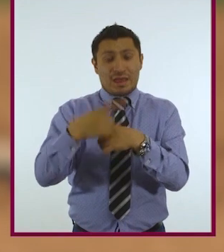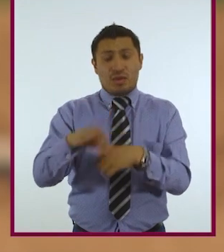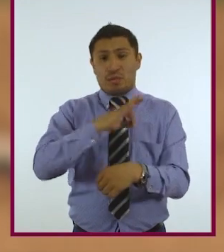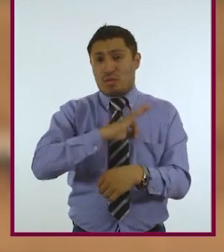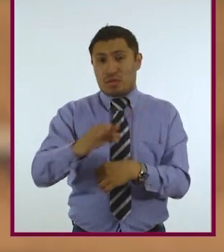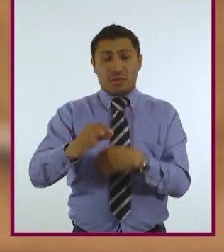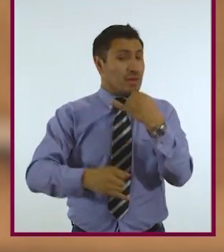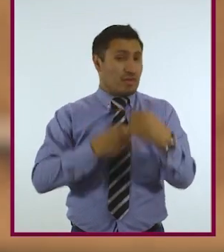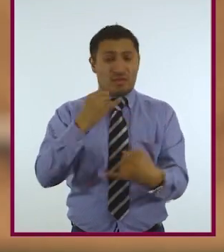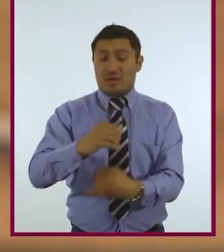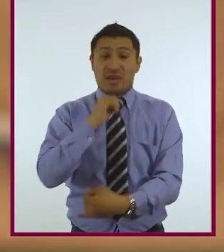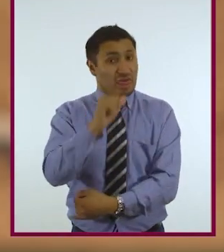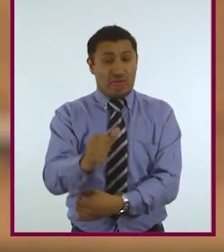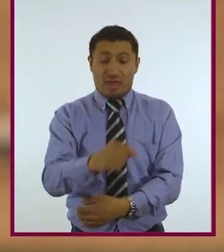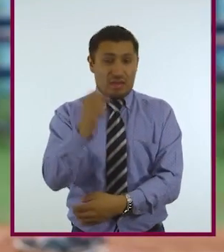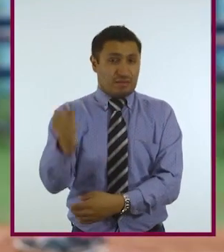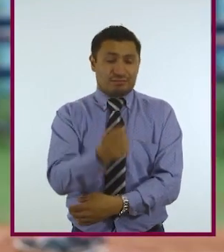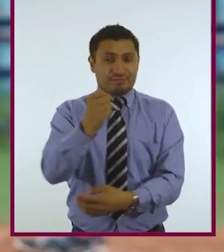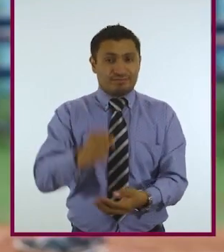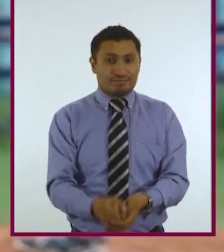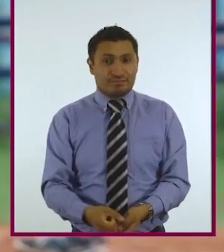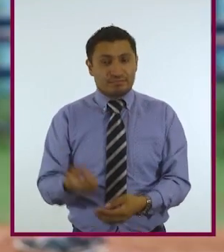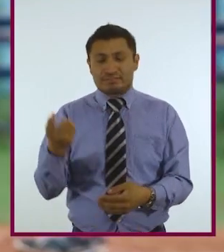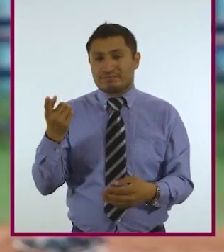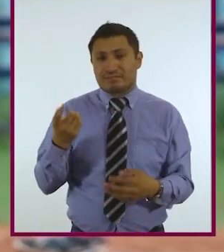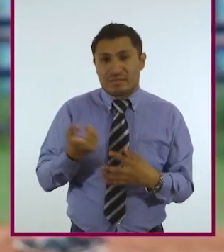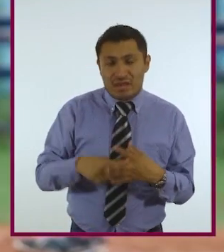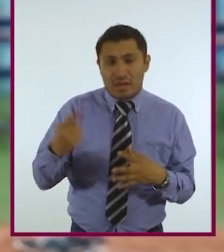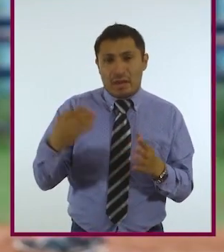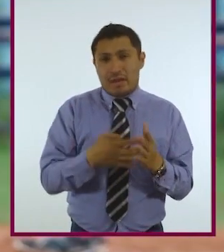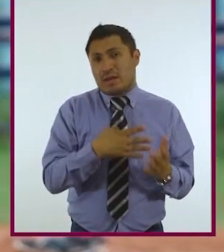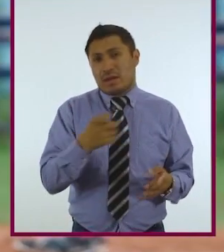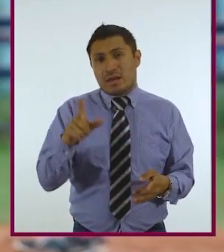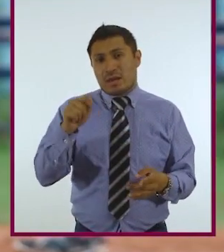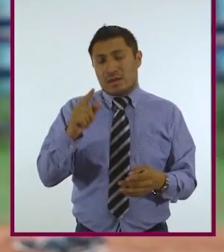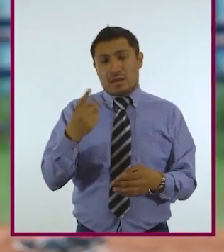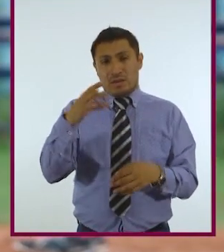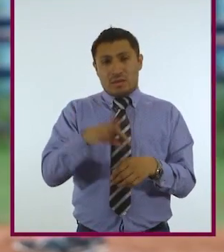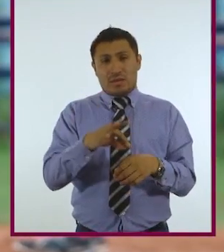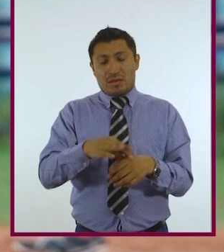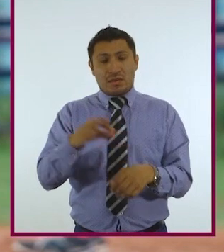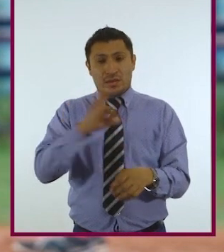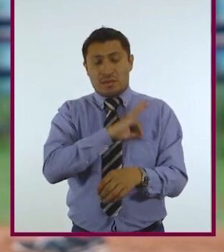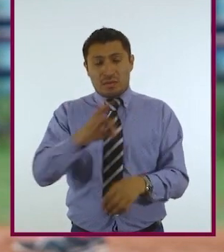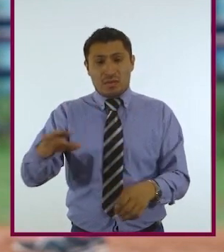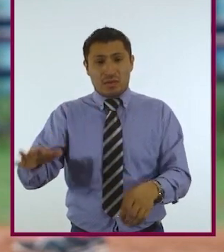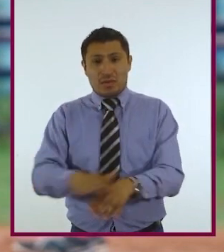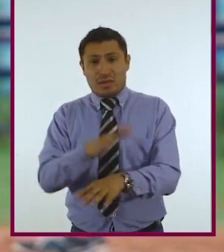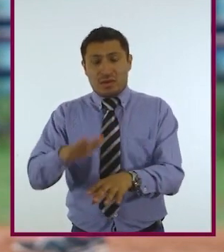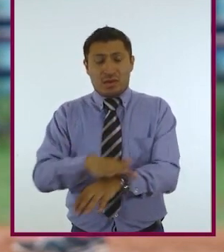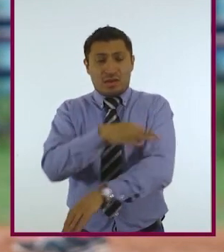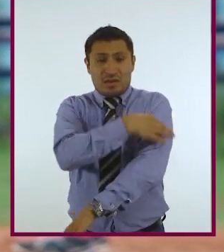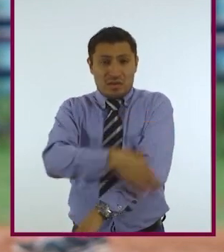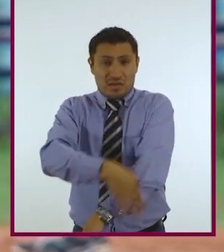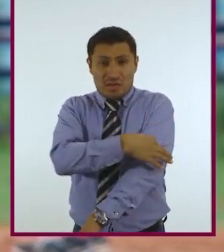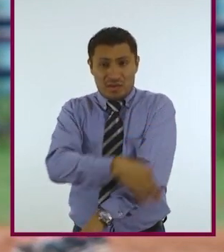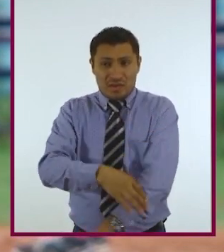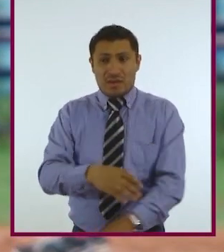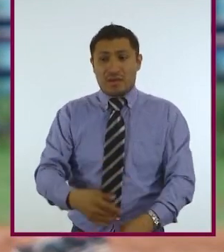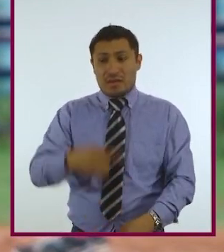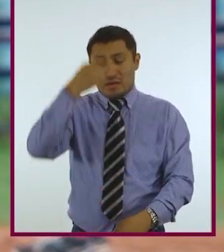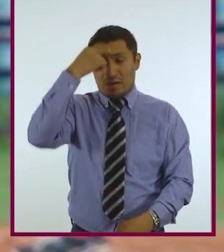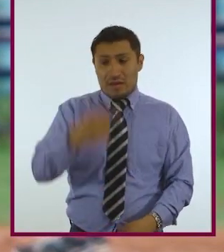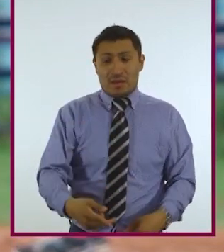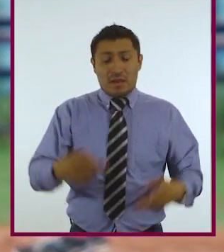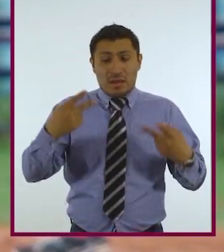jugar de forma definitiva. A principios de la década de los 70, un médico logró una operación de sustitución de tendón que abrió la